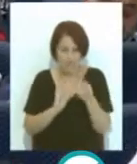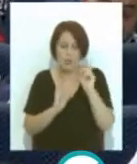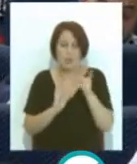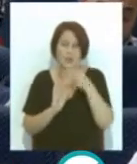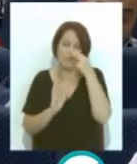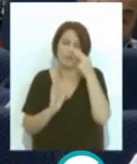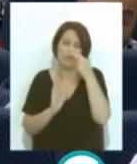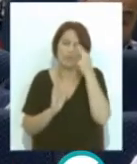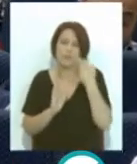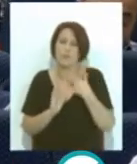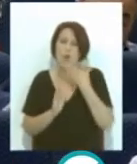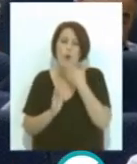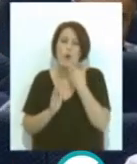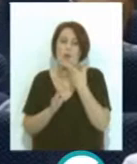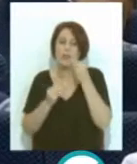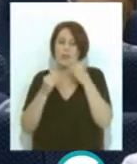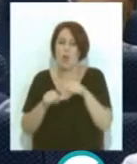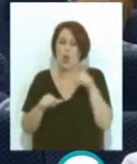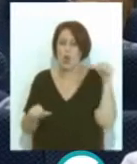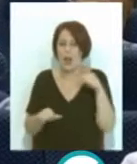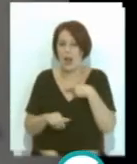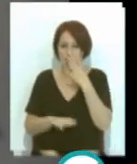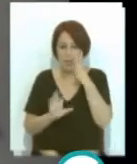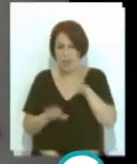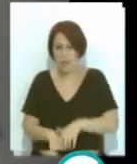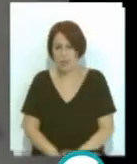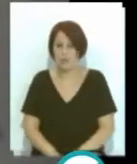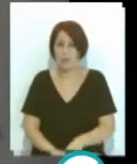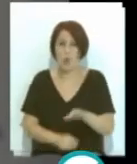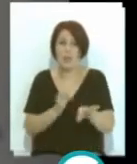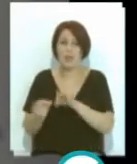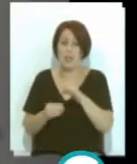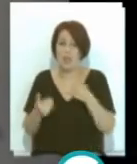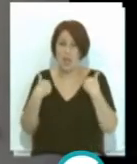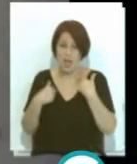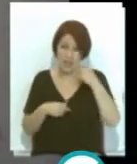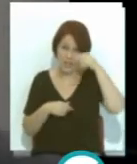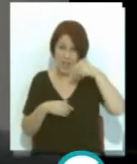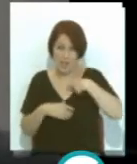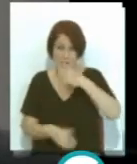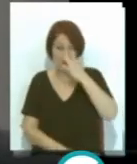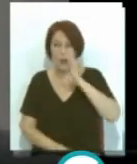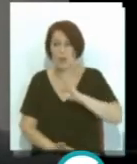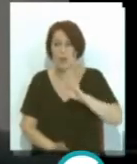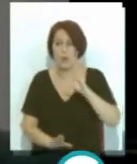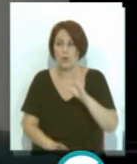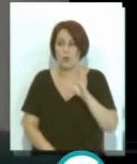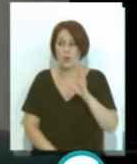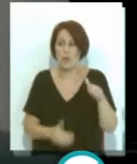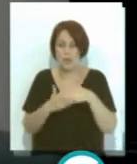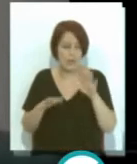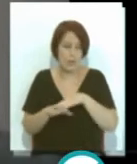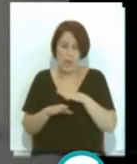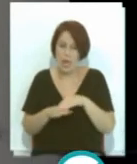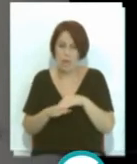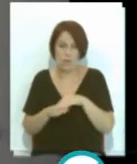interés por conocer la rica historia del carnaval gaditano Lo organiza la cátedra del carnaval pero está abierto para